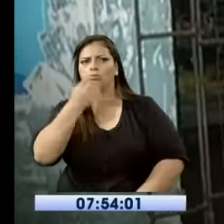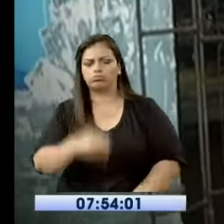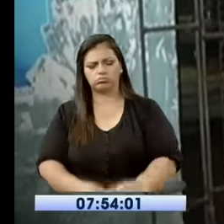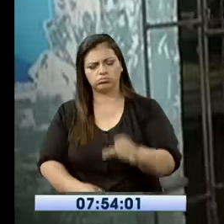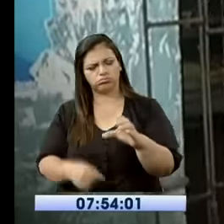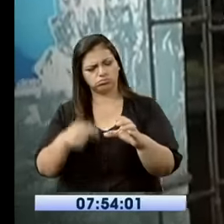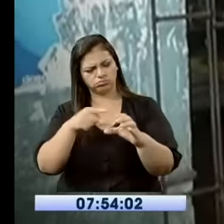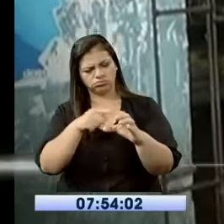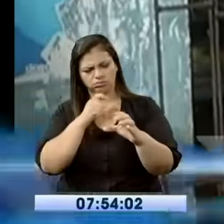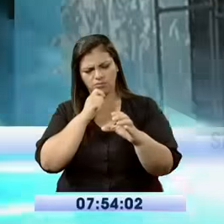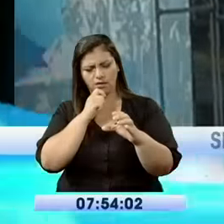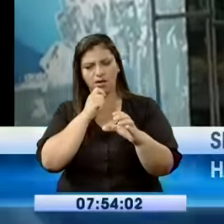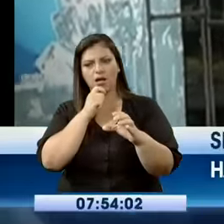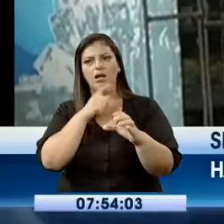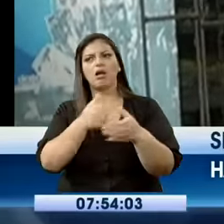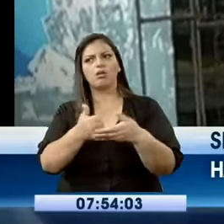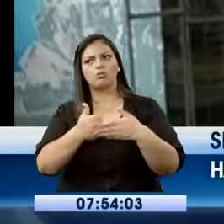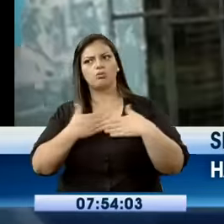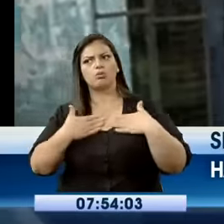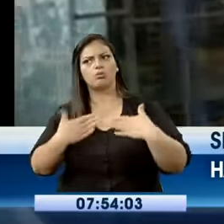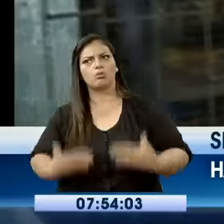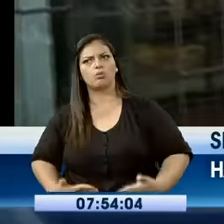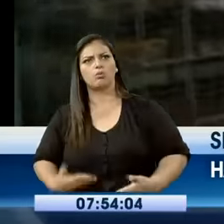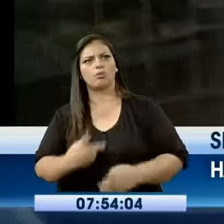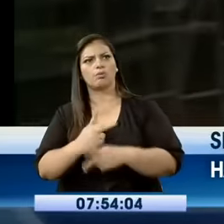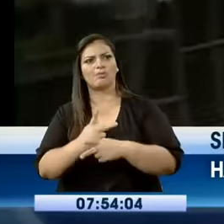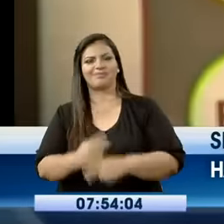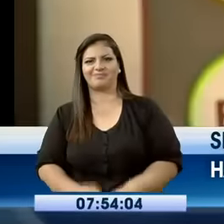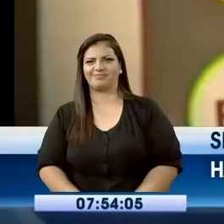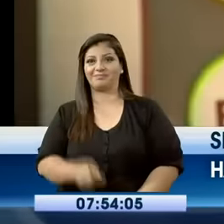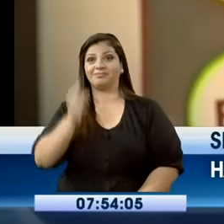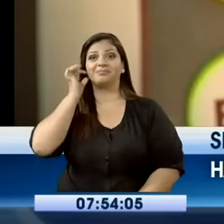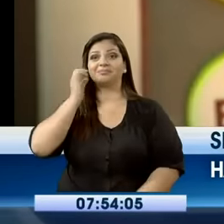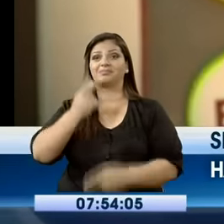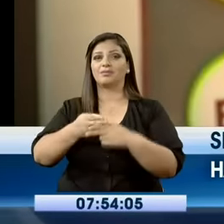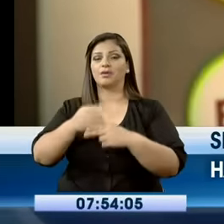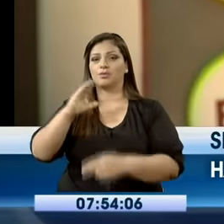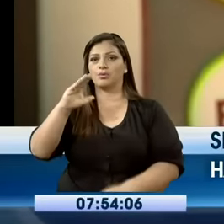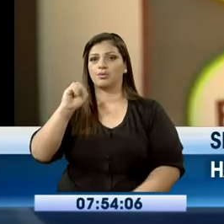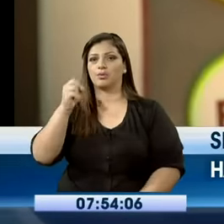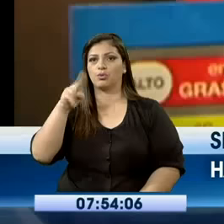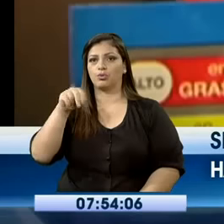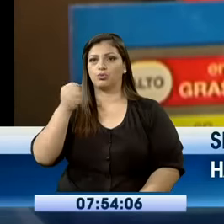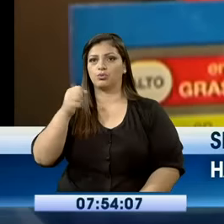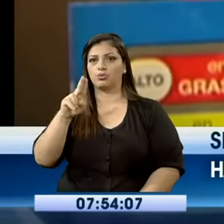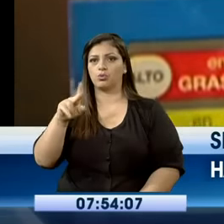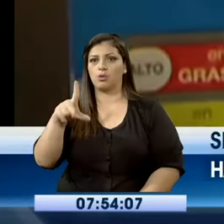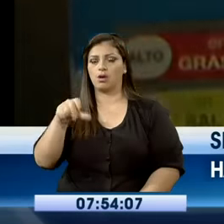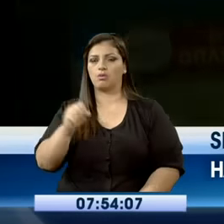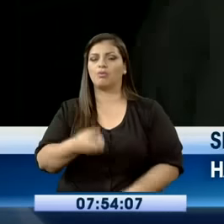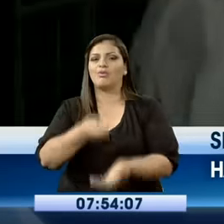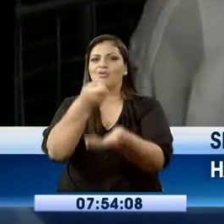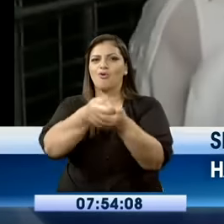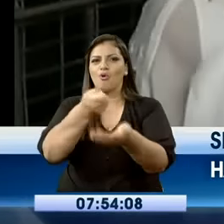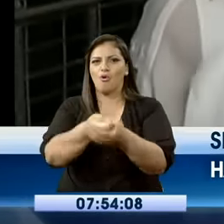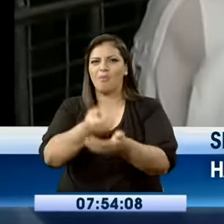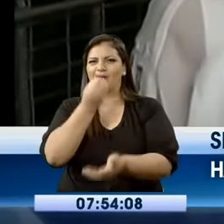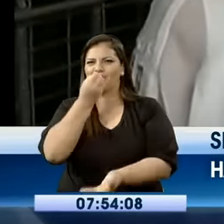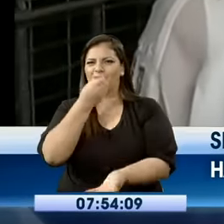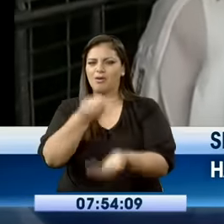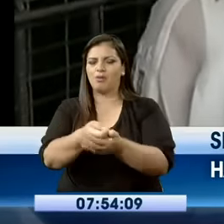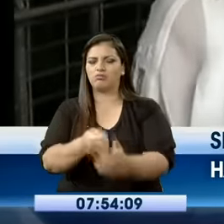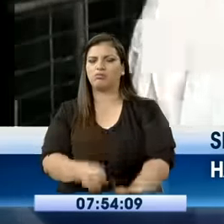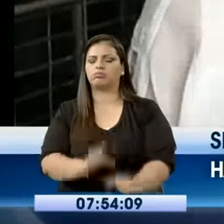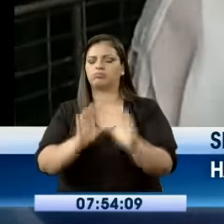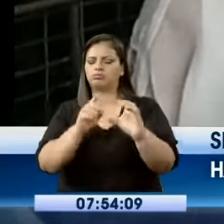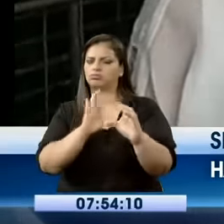Consuelo Vergara, al momento de realizar las compras de los alimentos, dice que se fija siempre en la información nutricional. Siempre que lo compro, lo